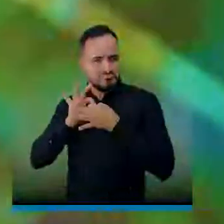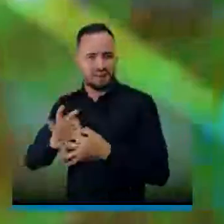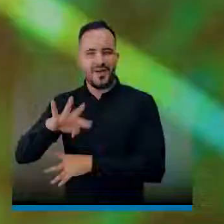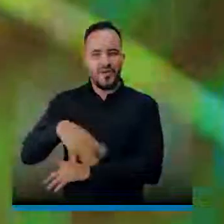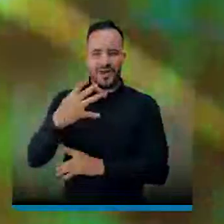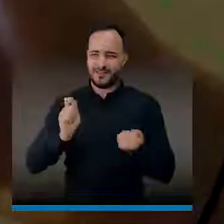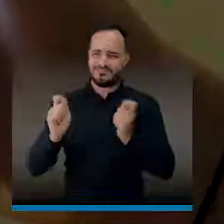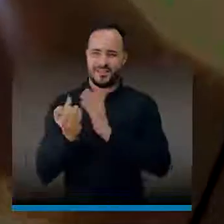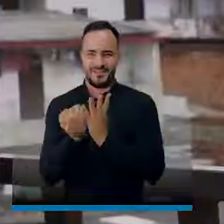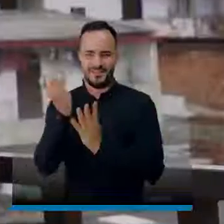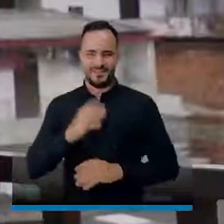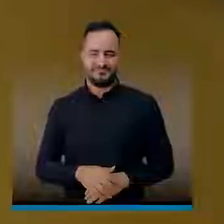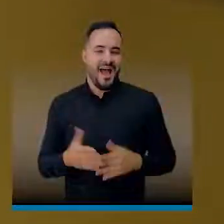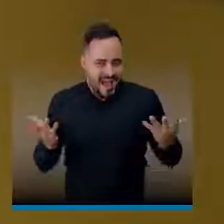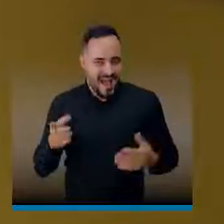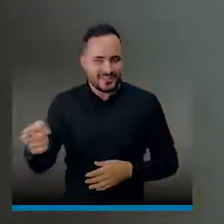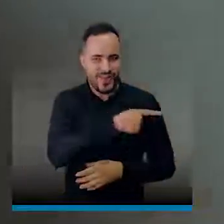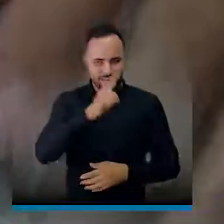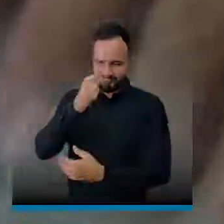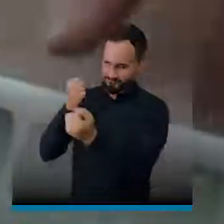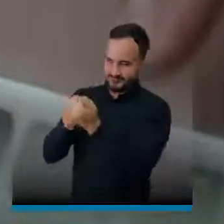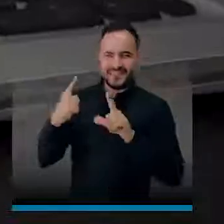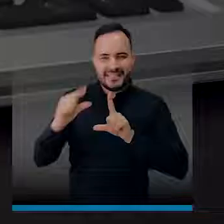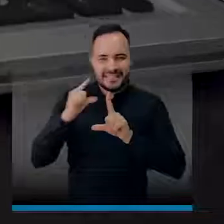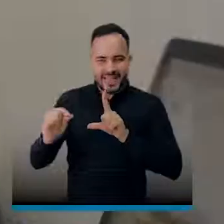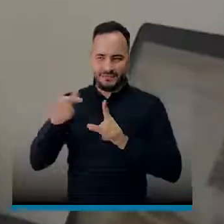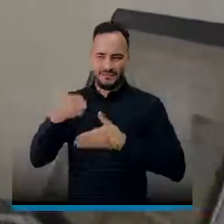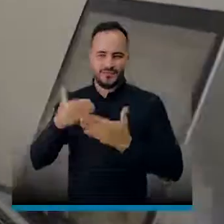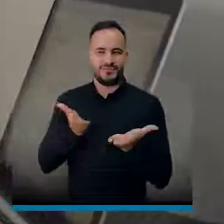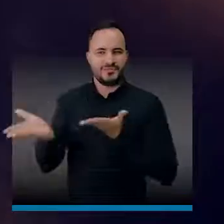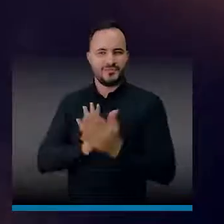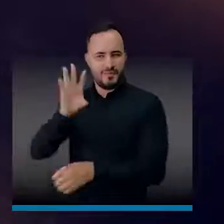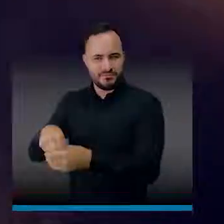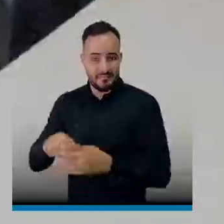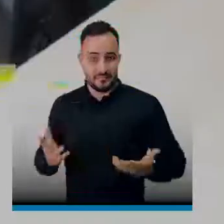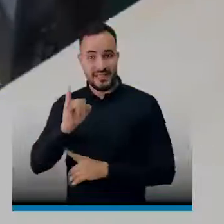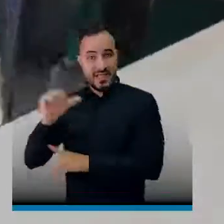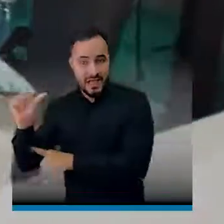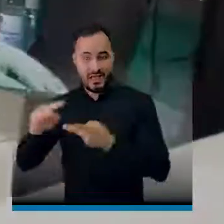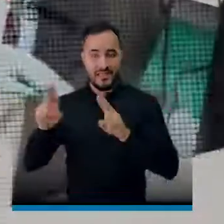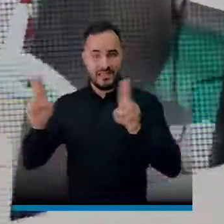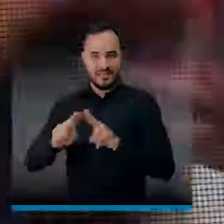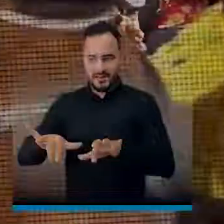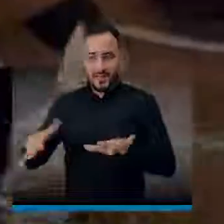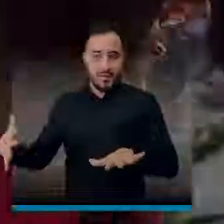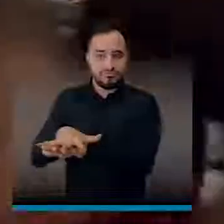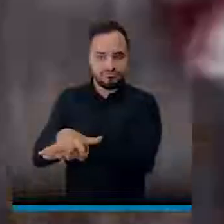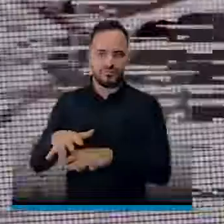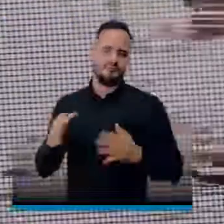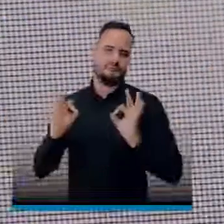Industrial, por eso difundo la digitalización de trámites y servicios, que junto a la inteligencia artificial y el Internet, son los